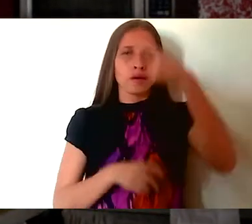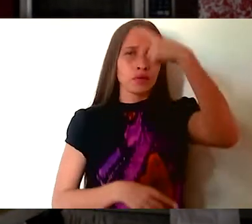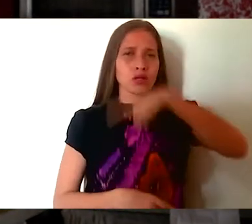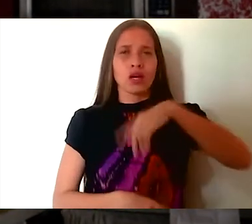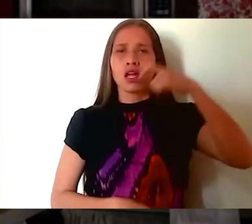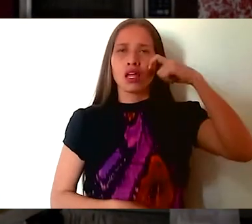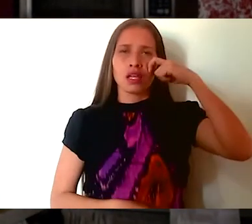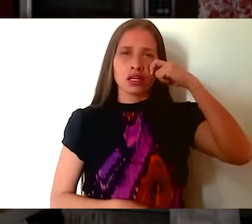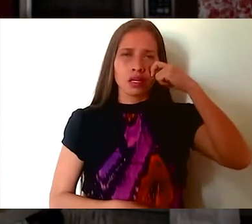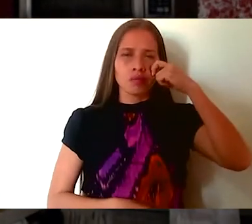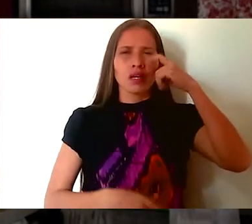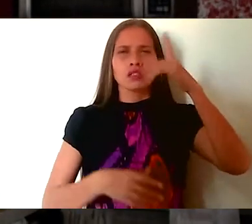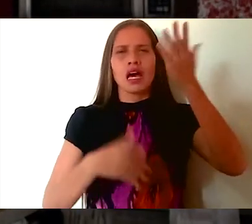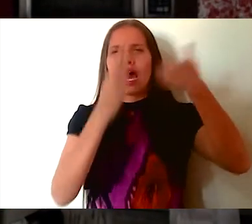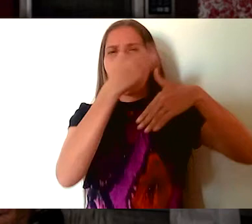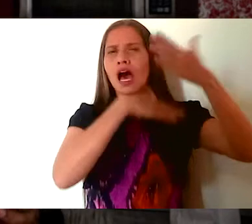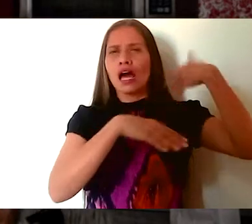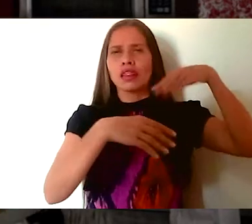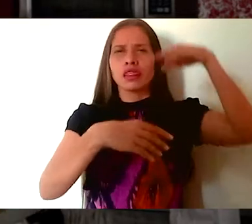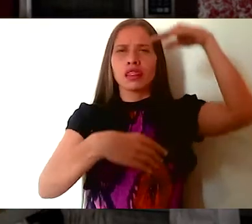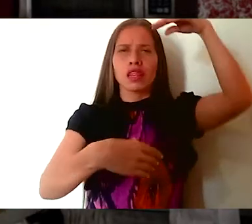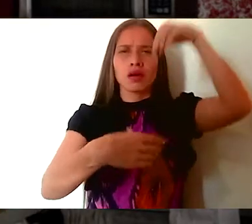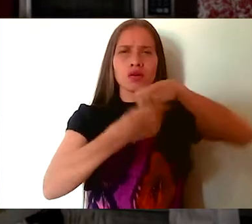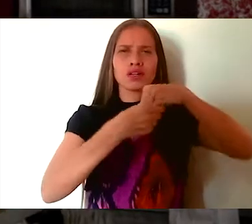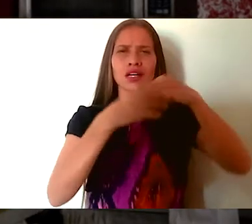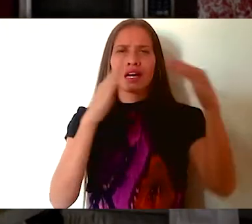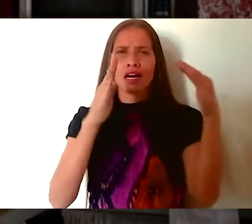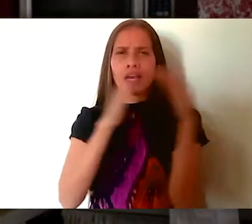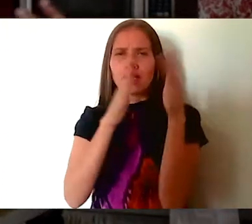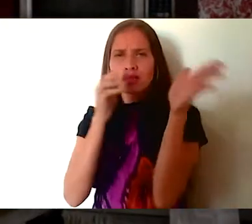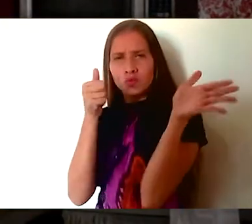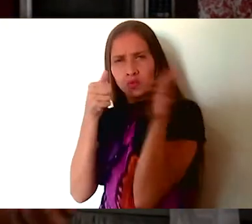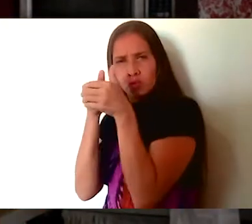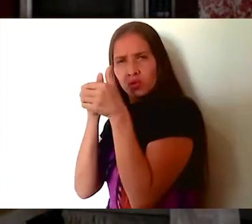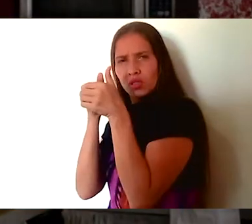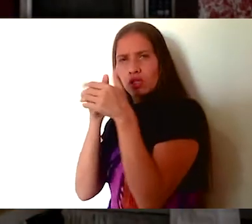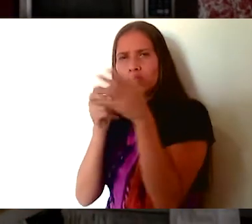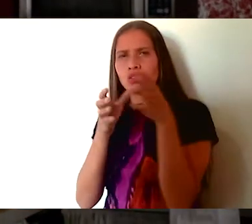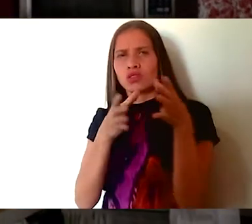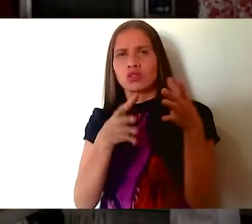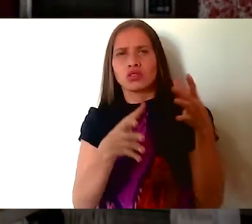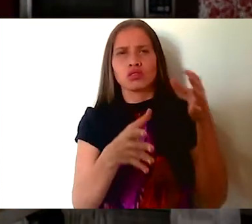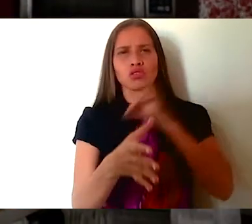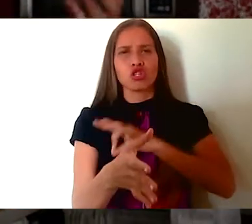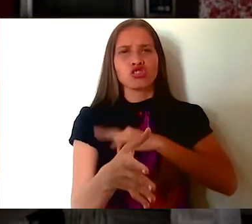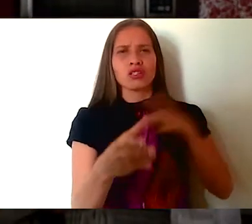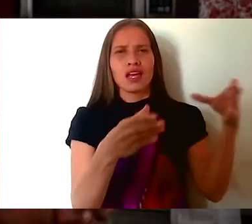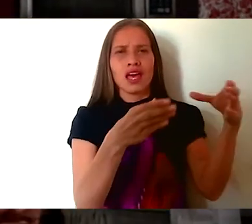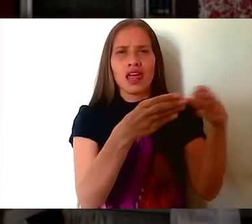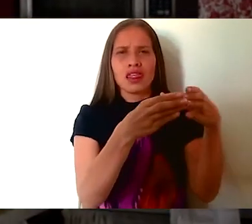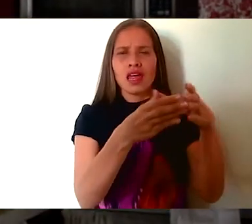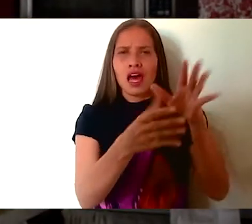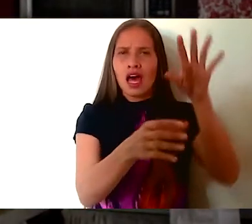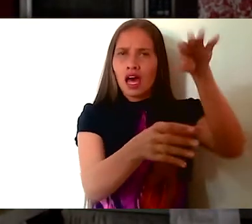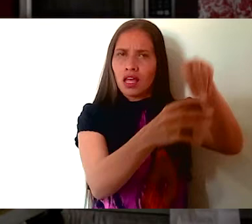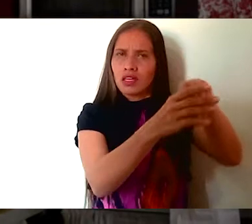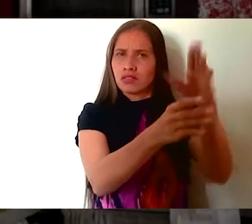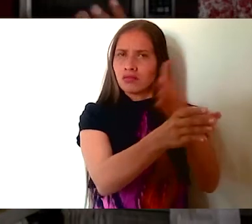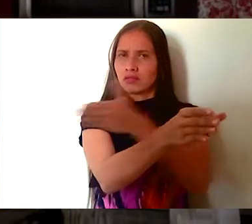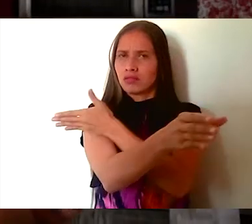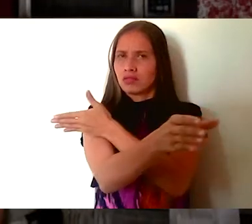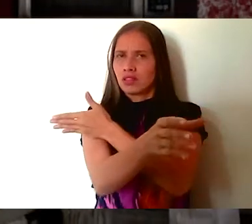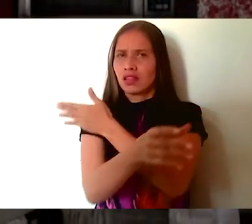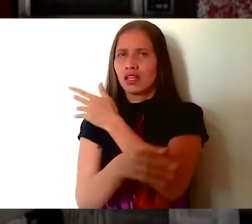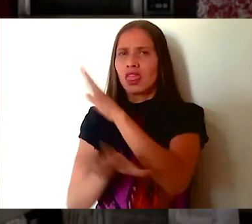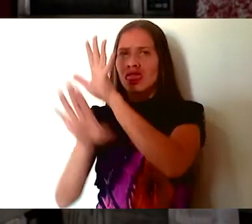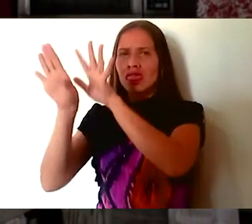tiempo, y anteriormente las personas con discapacidad estaban encerradas en su casa, escondidas en la sociedad, no